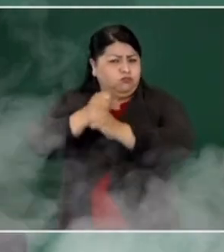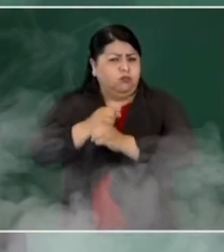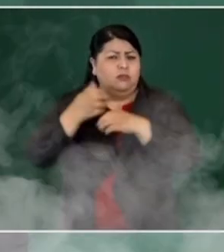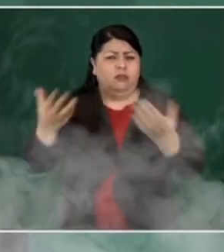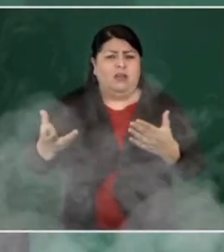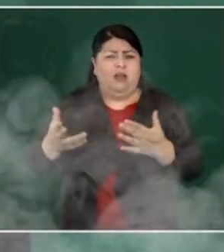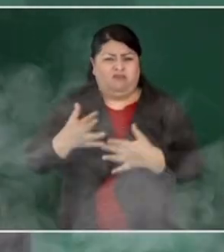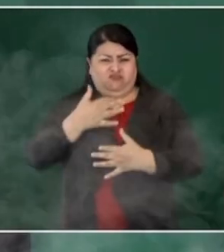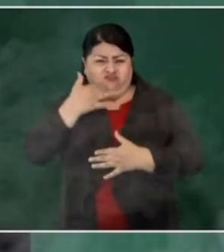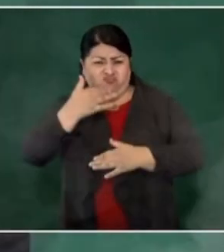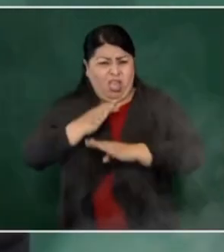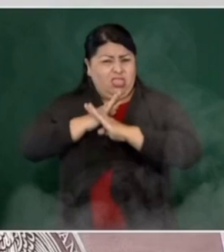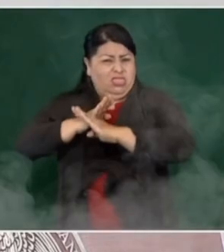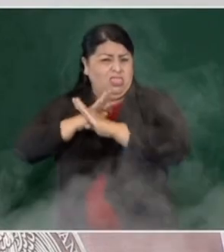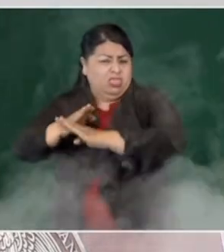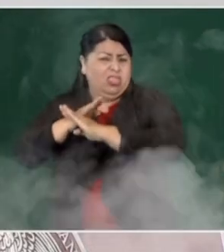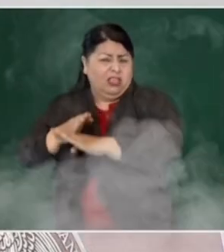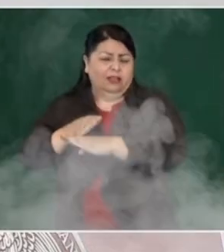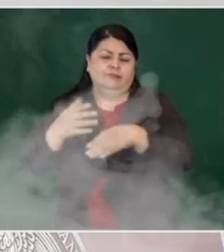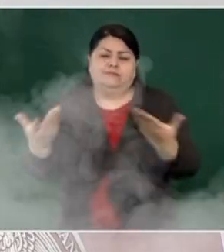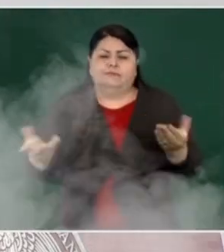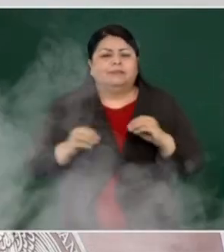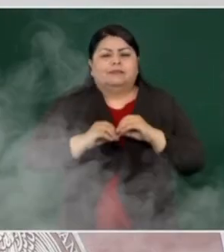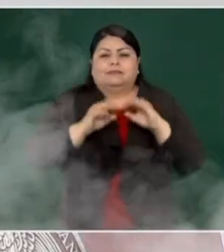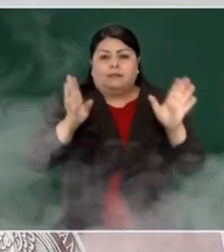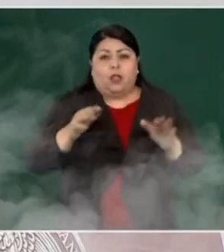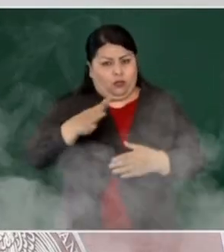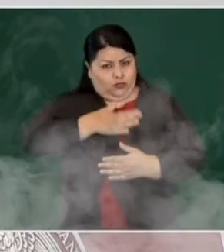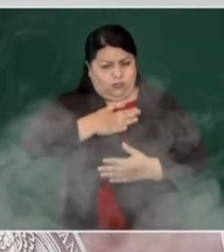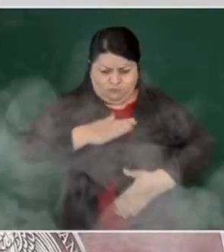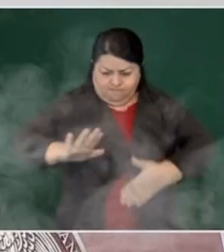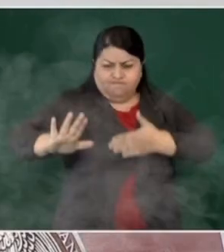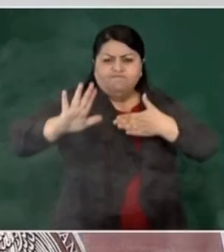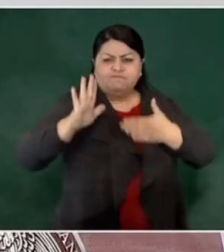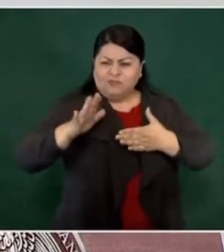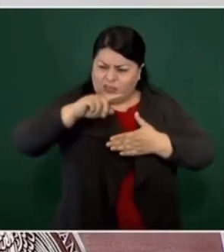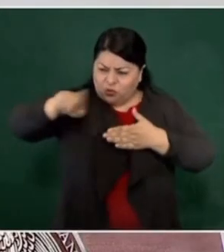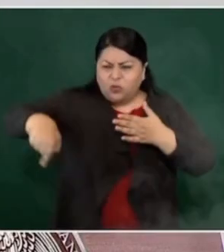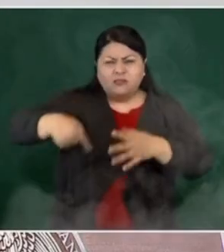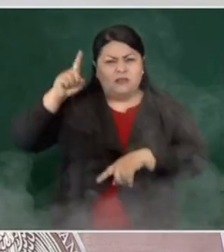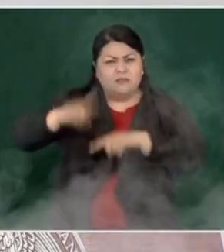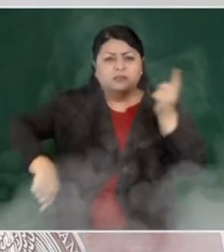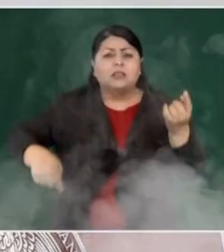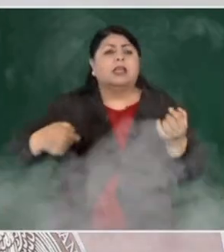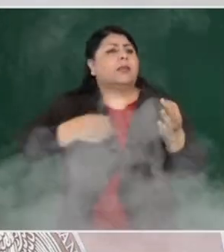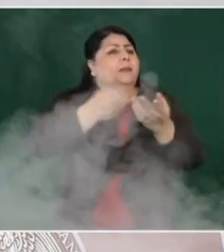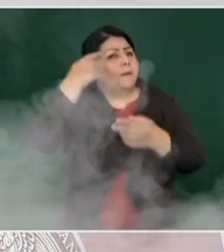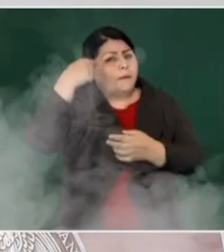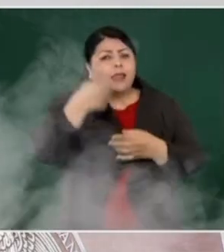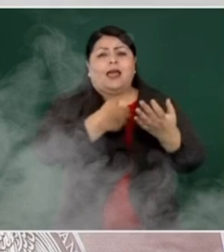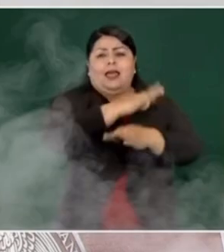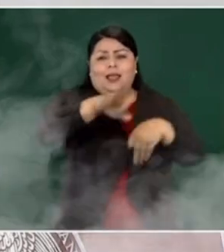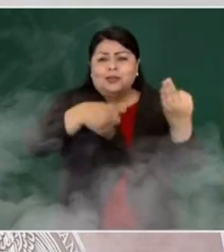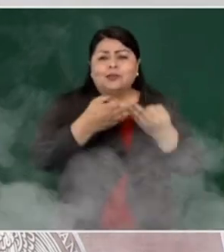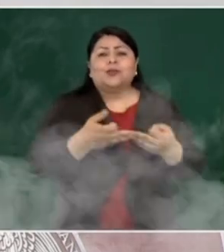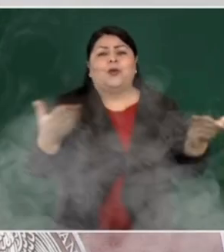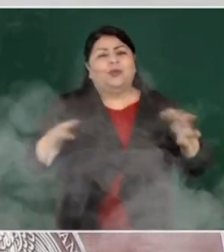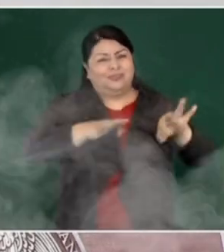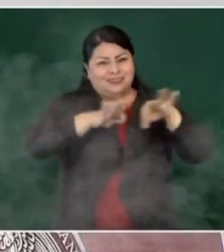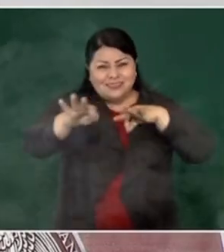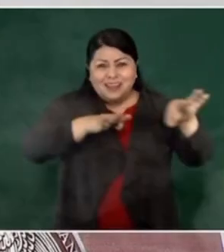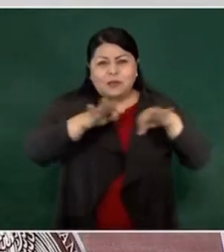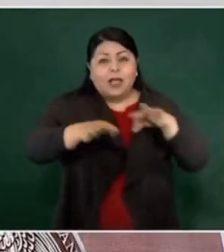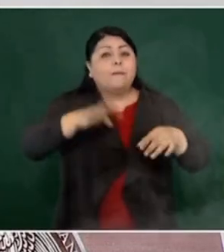comprometido a trabajar para todos, pero por el bien de